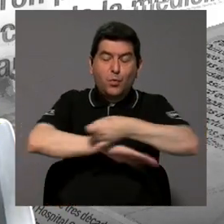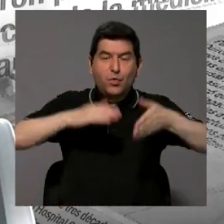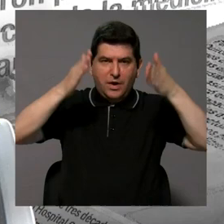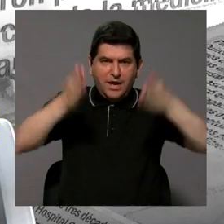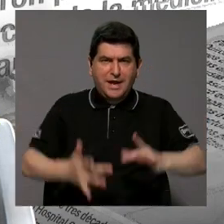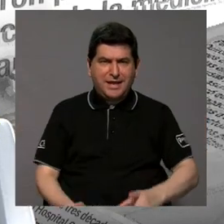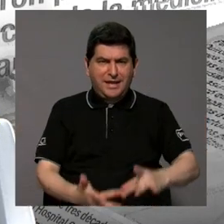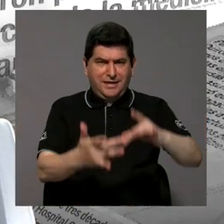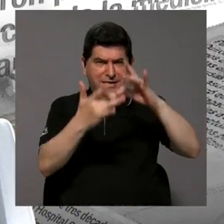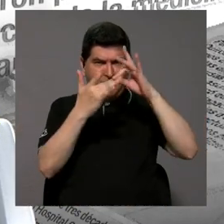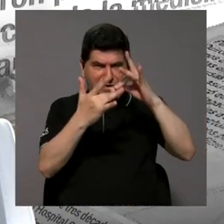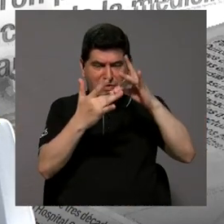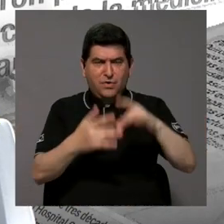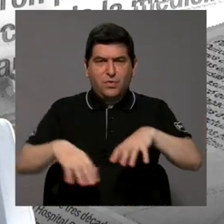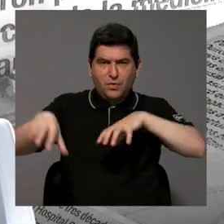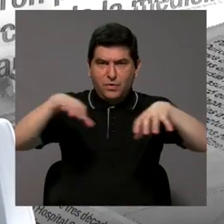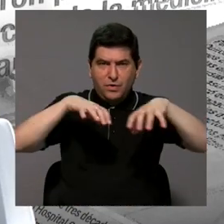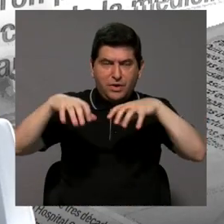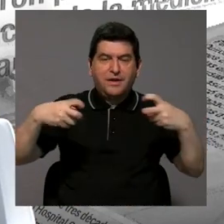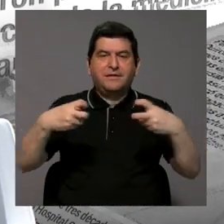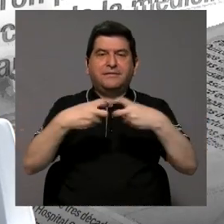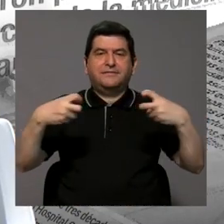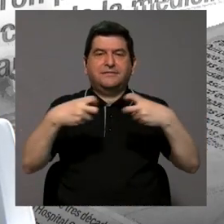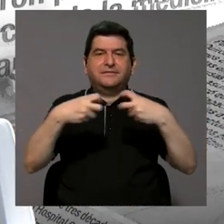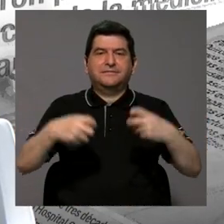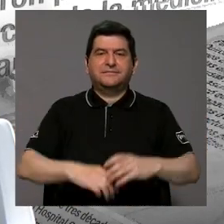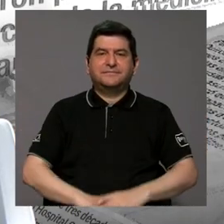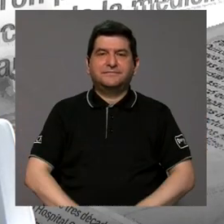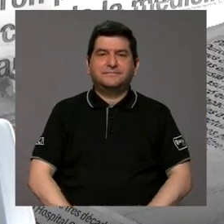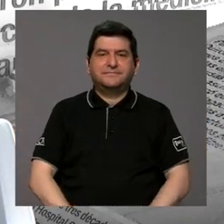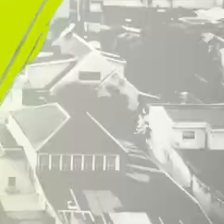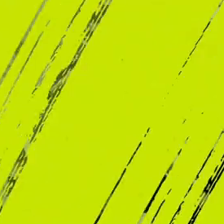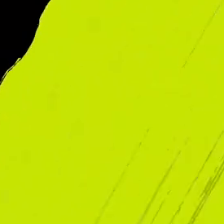ingeniero especialista en movilidad eléctrica.